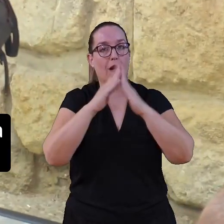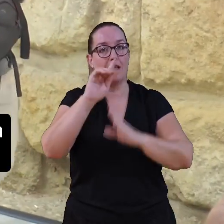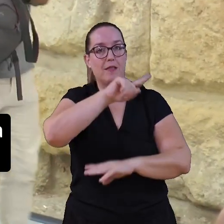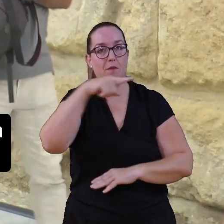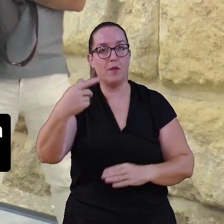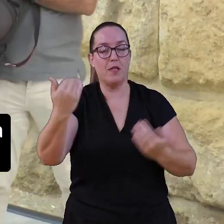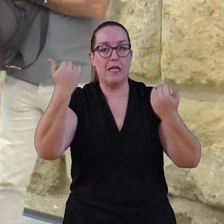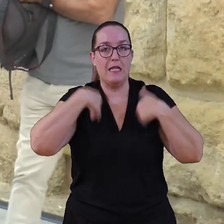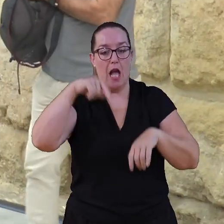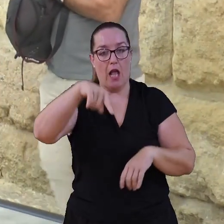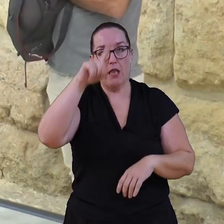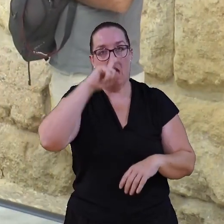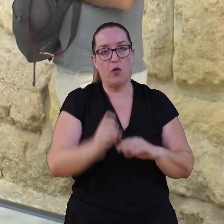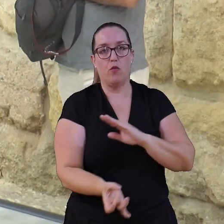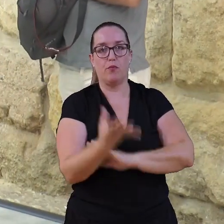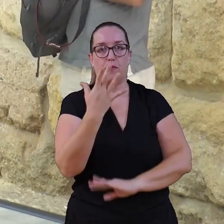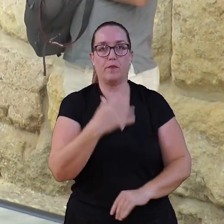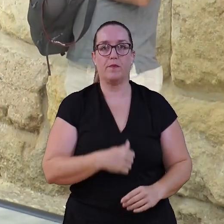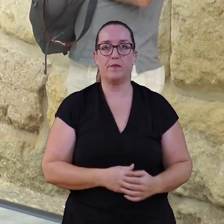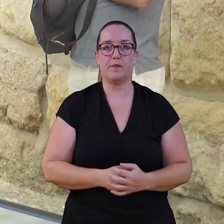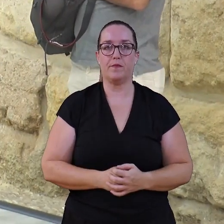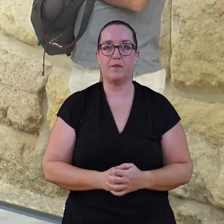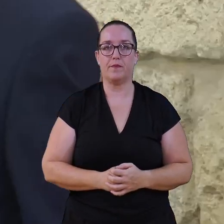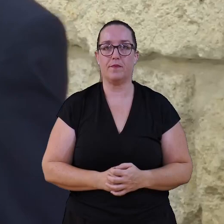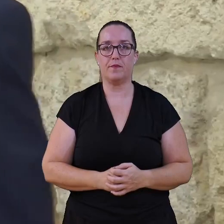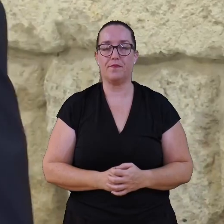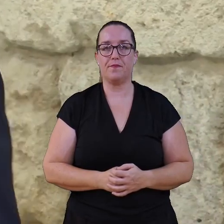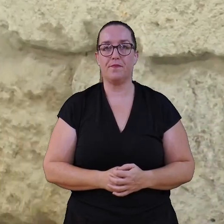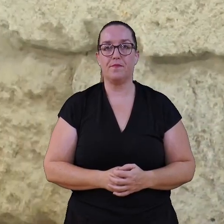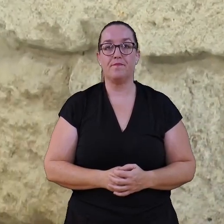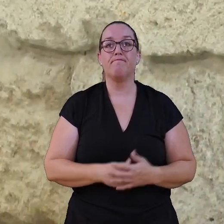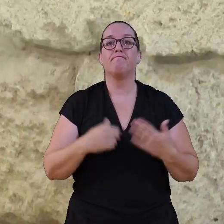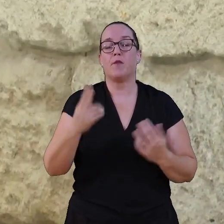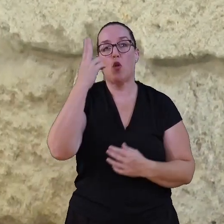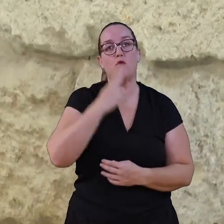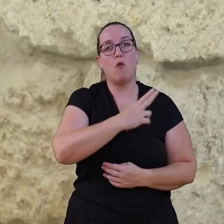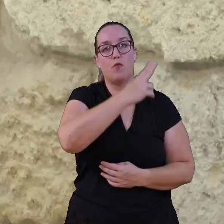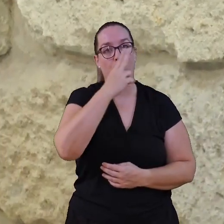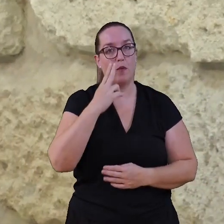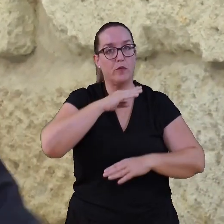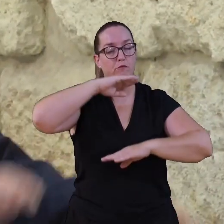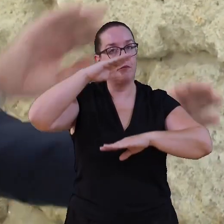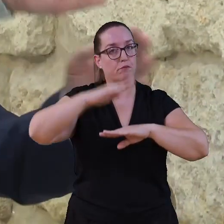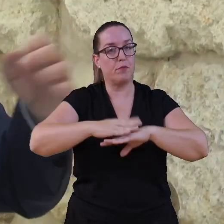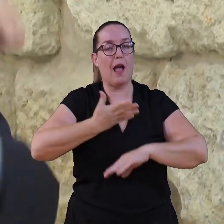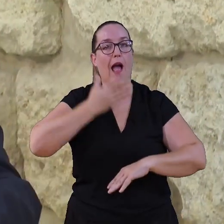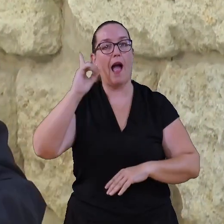presente 2024. Se cumple así un compromiso lanzado en su día por el alcalde José María Bellido.